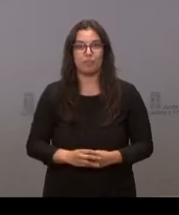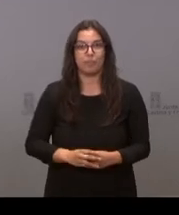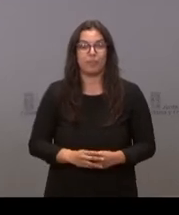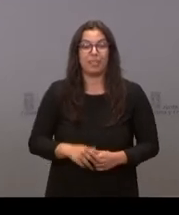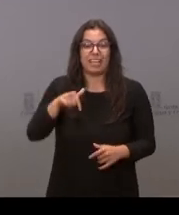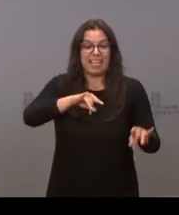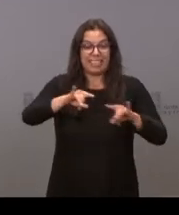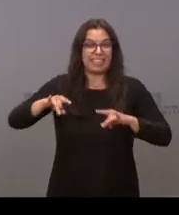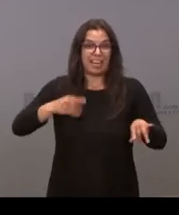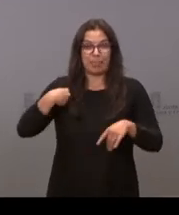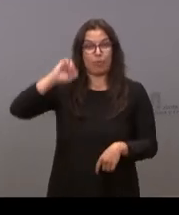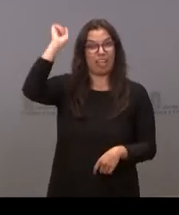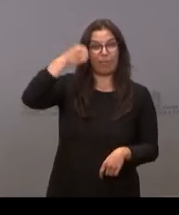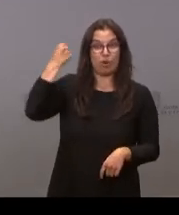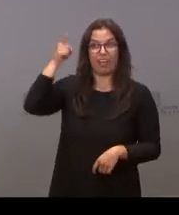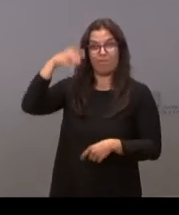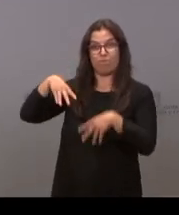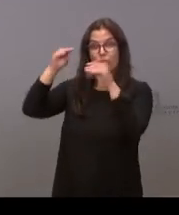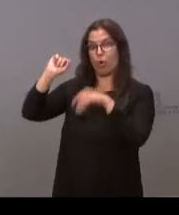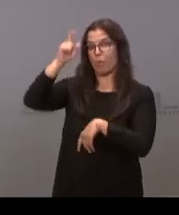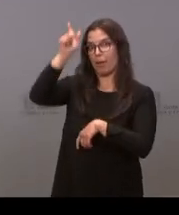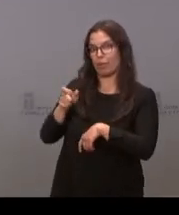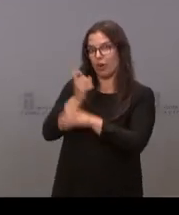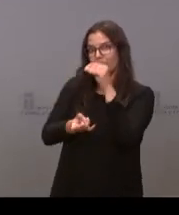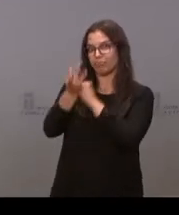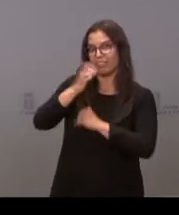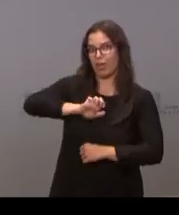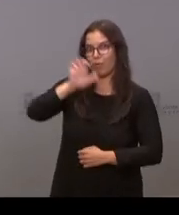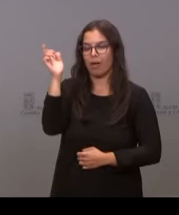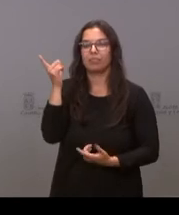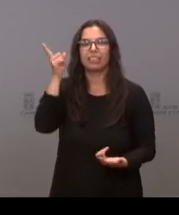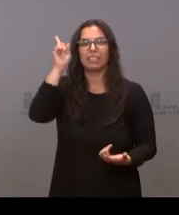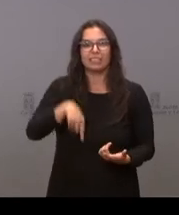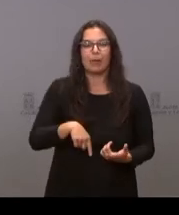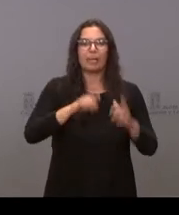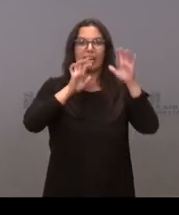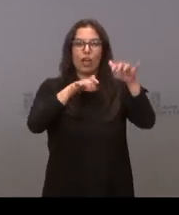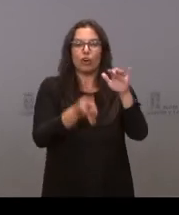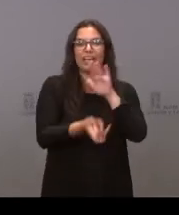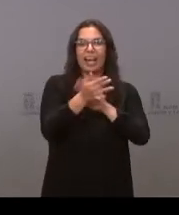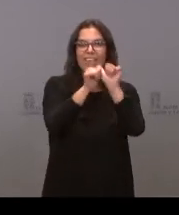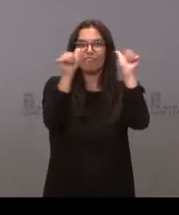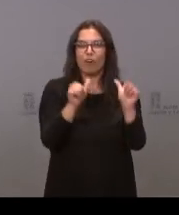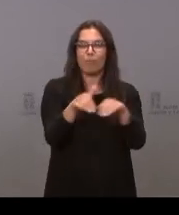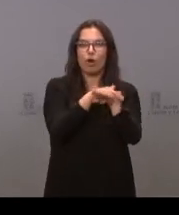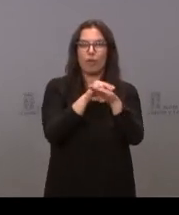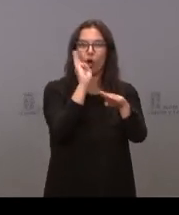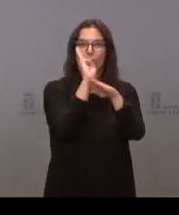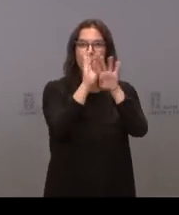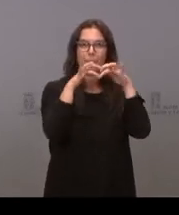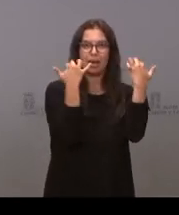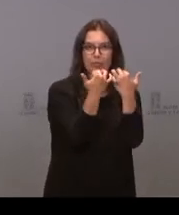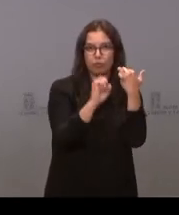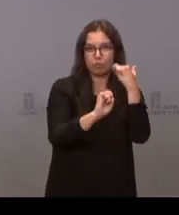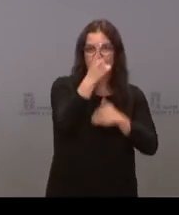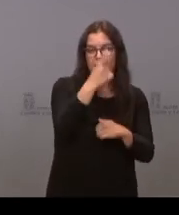con el primer europeo en la ciudad de Burgos, León, la cuna del parlamentarismo, el primer municipio en Palencia, el Foro de Brañosera.